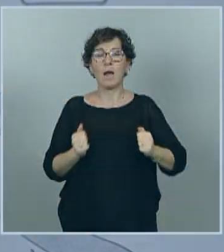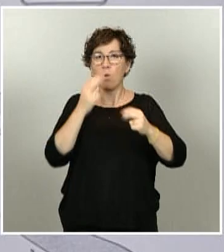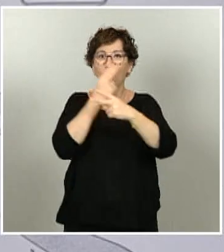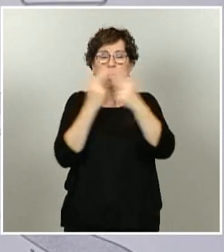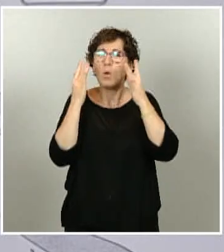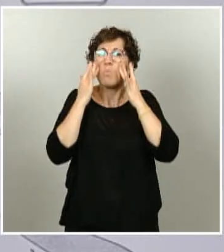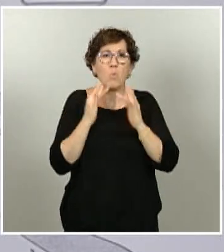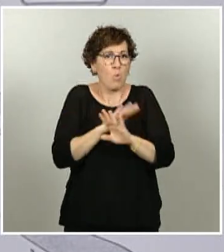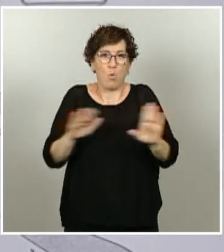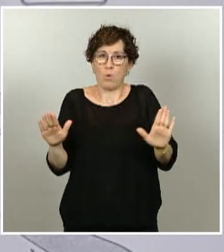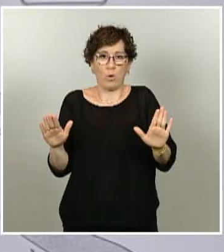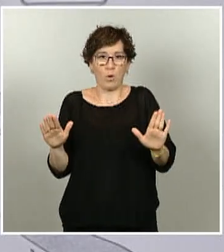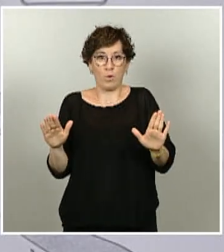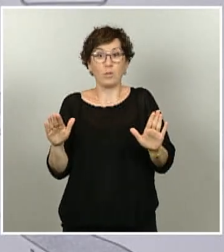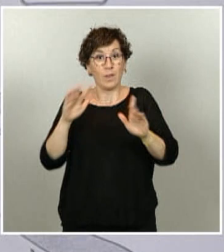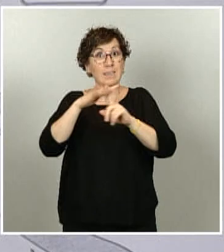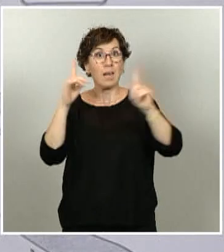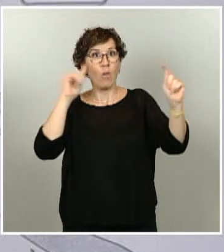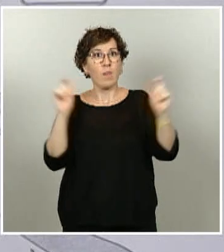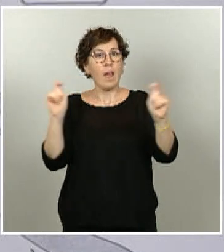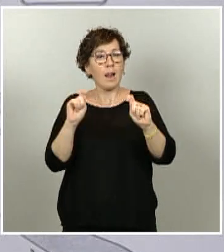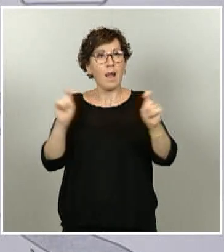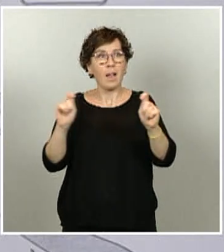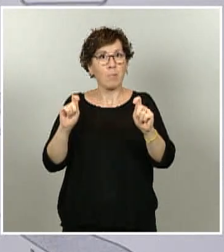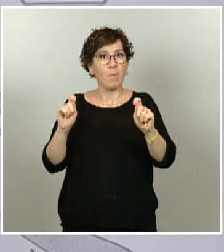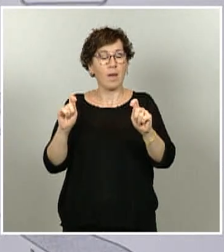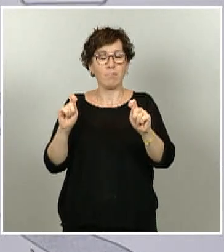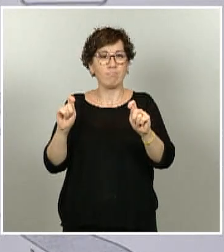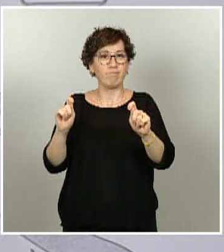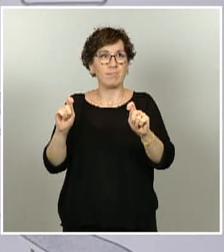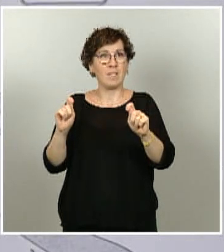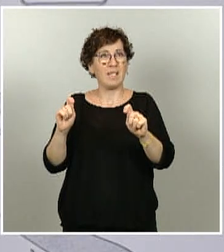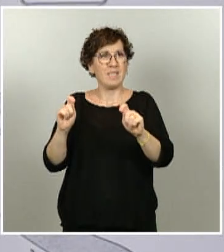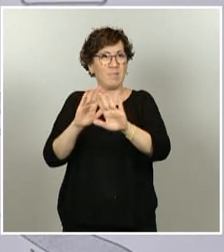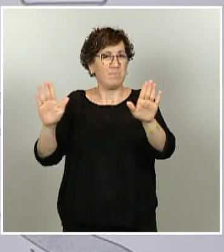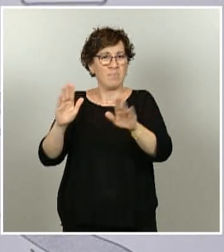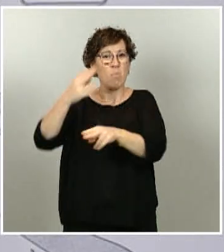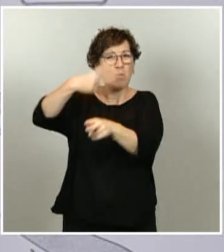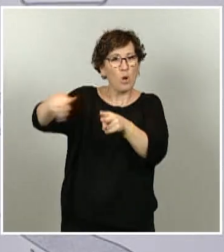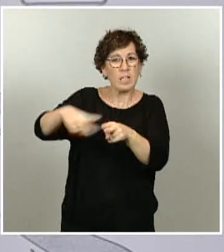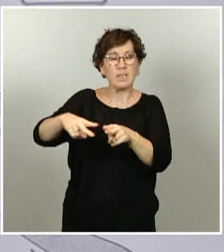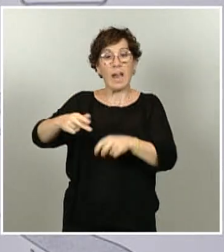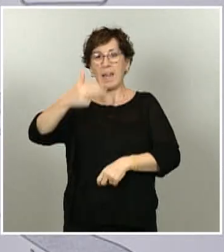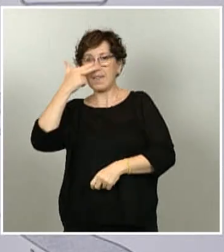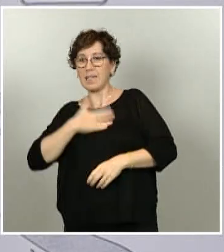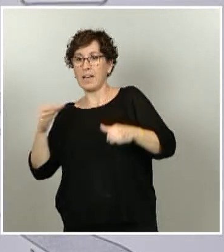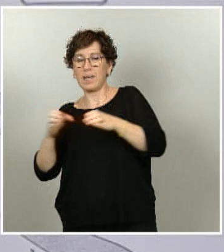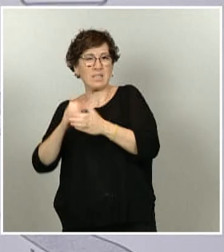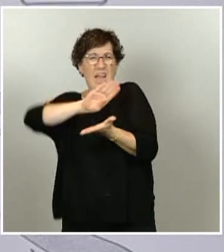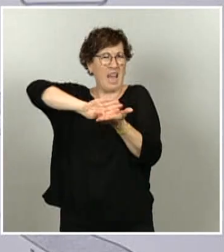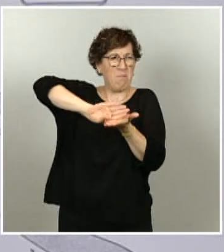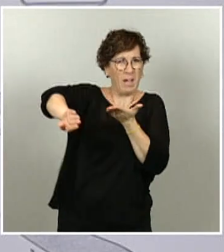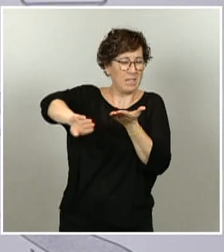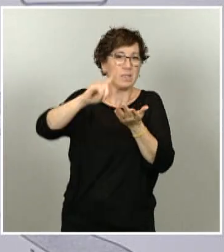El estado de alarma está al margen y por encima de la política y de los intereses partidistas. Nada tiene que ver